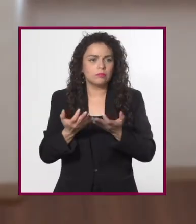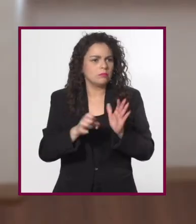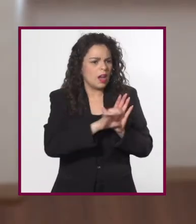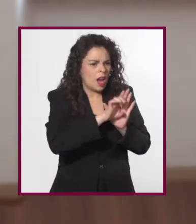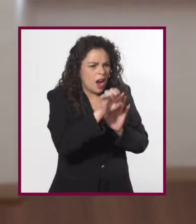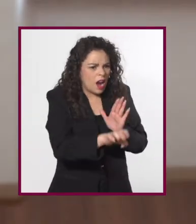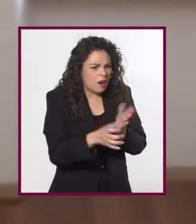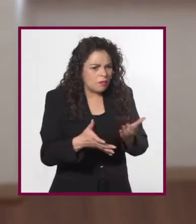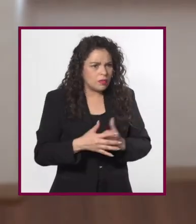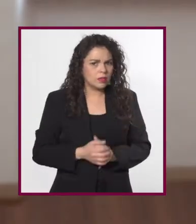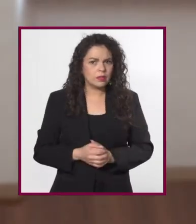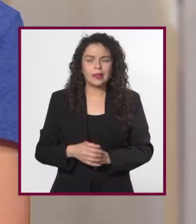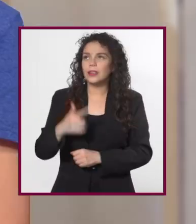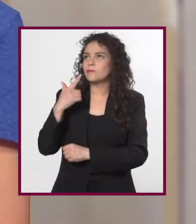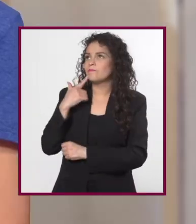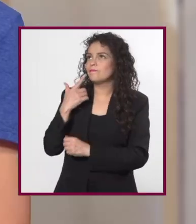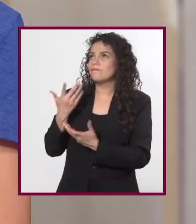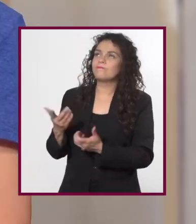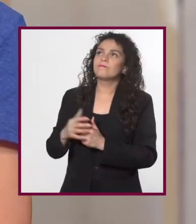ejemplo,